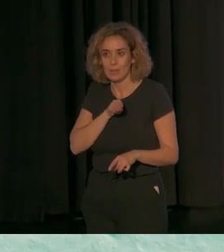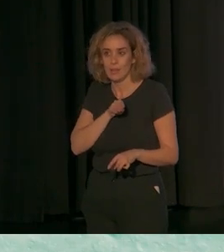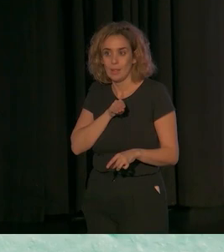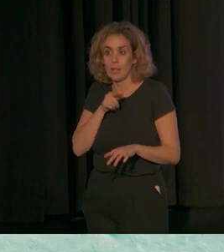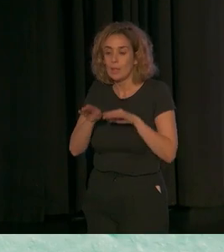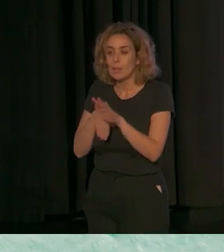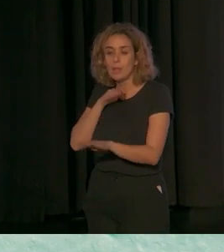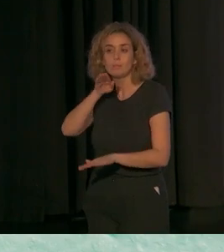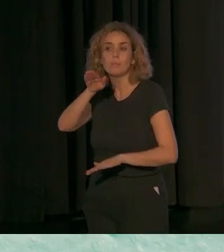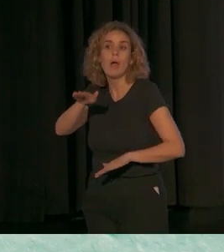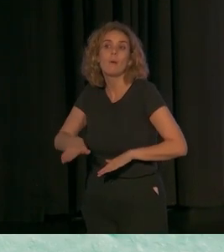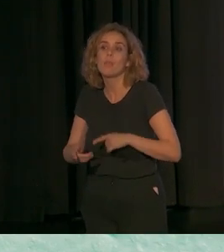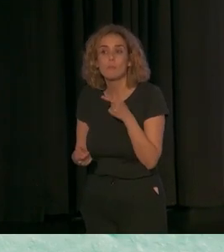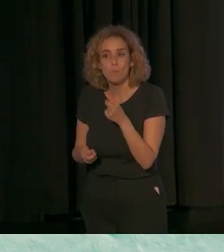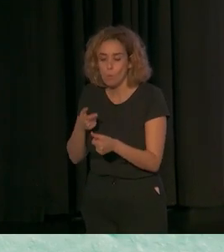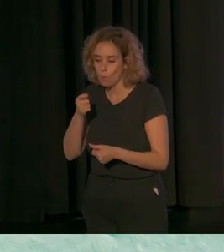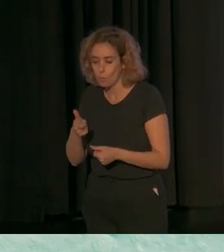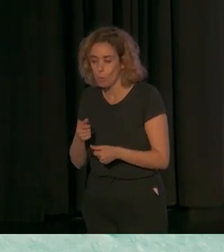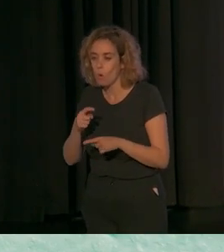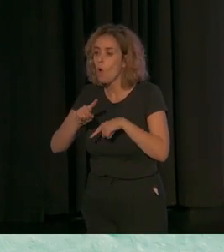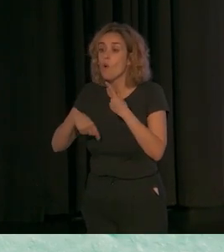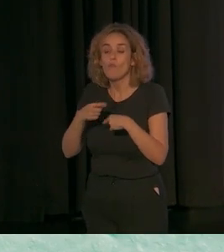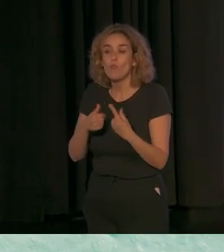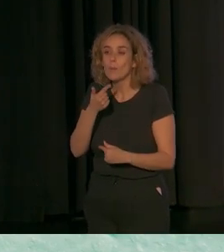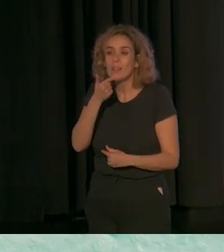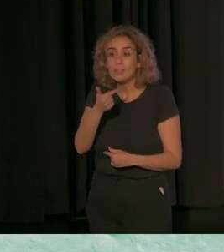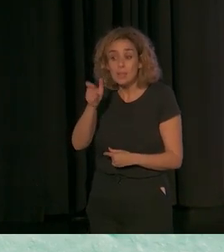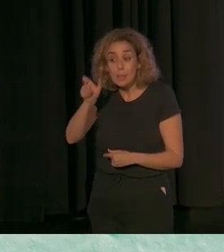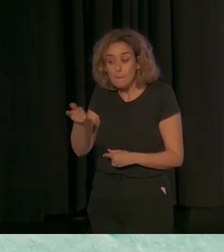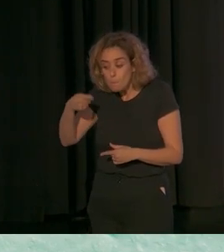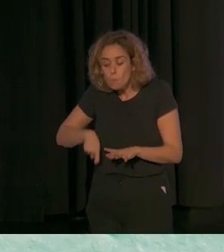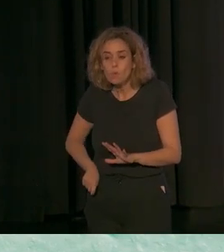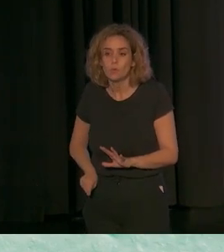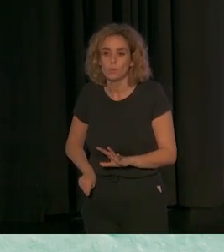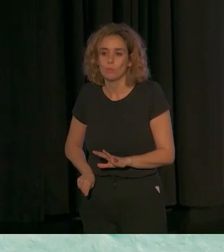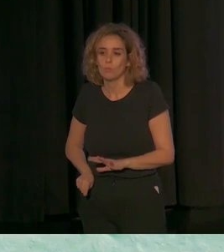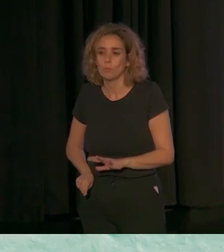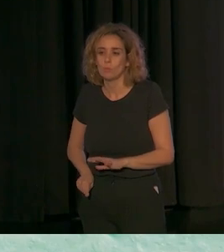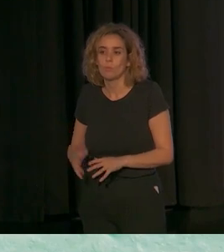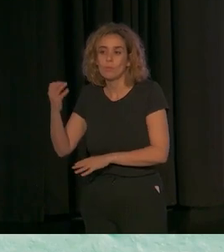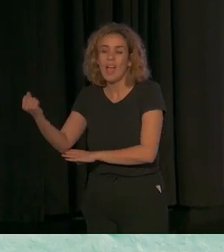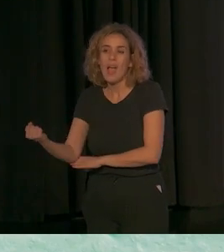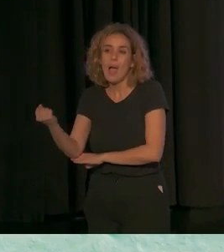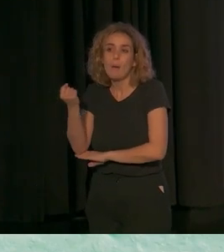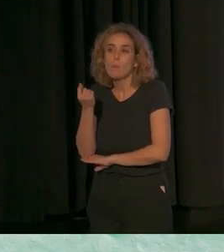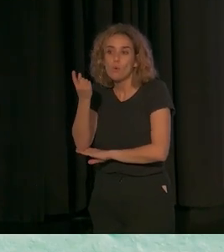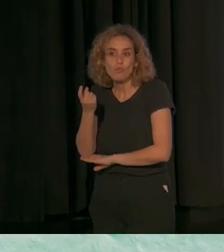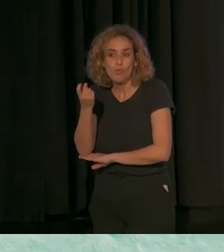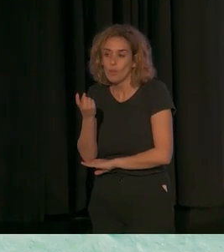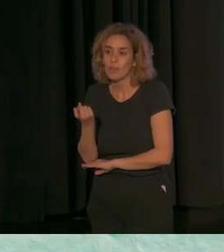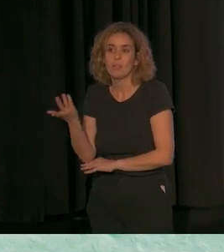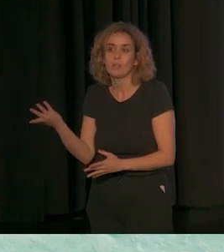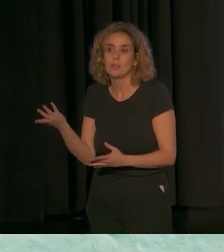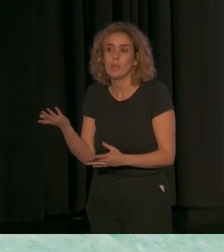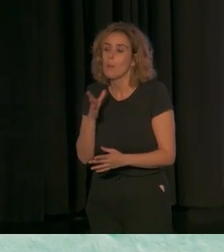poder avanzar poco a poco. O las familias afirman que los profesionales son el apoyo que necesitan para su